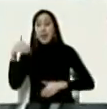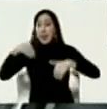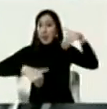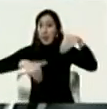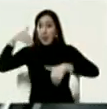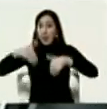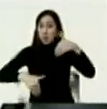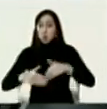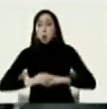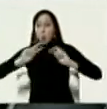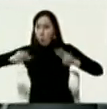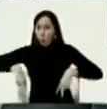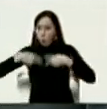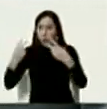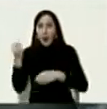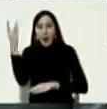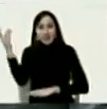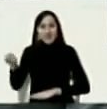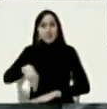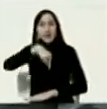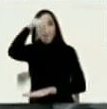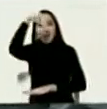de renovación de la asamblea nacional